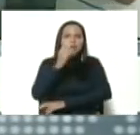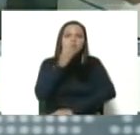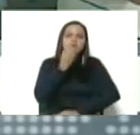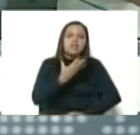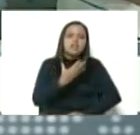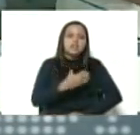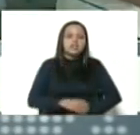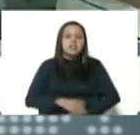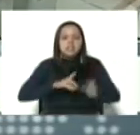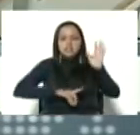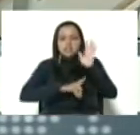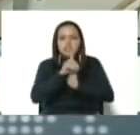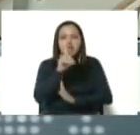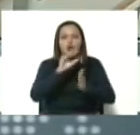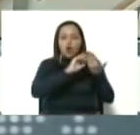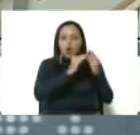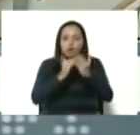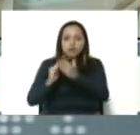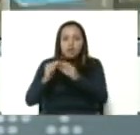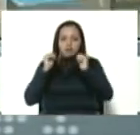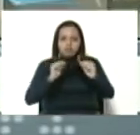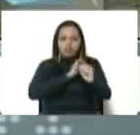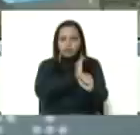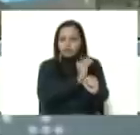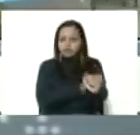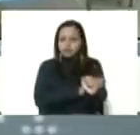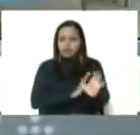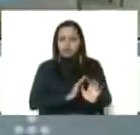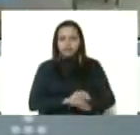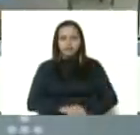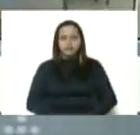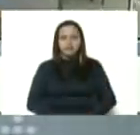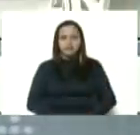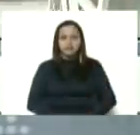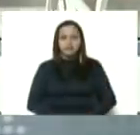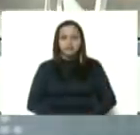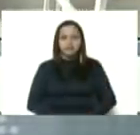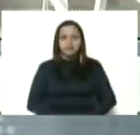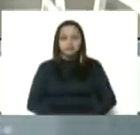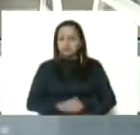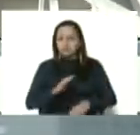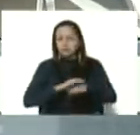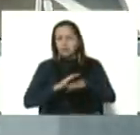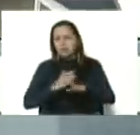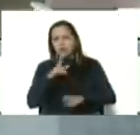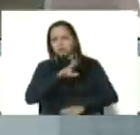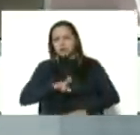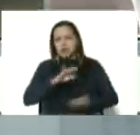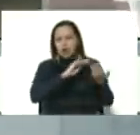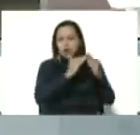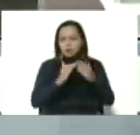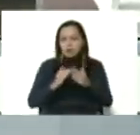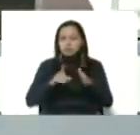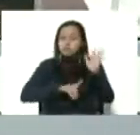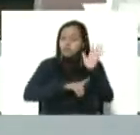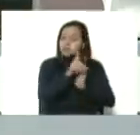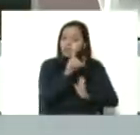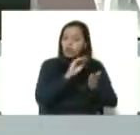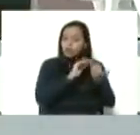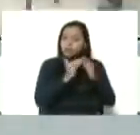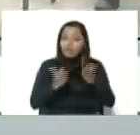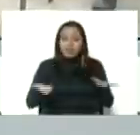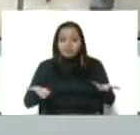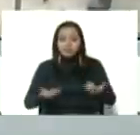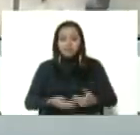y desarrollar comunidades potencia. ¿Para qué son las comunas? Para desarrollar la comunidad, para